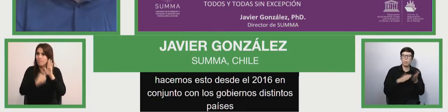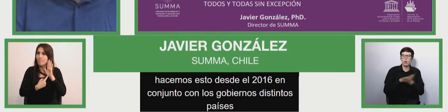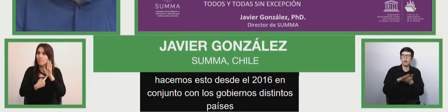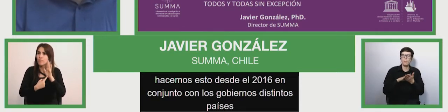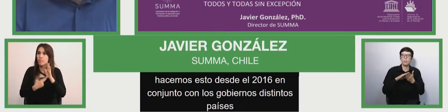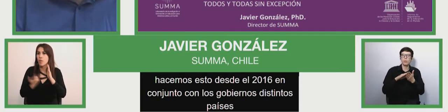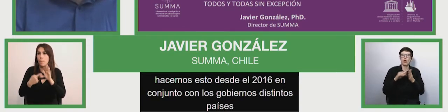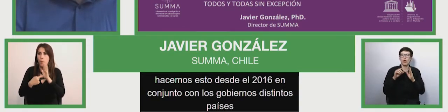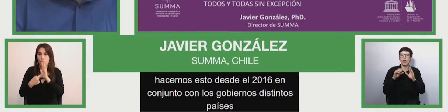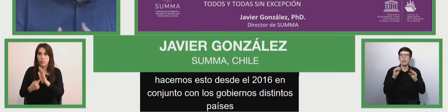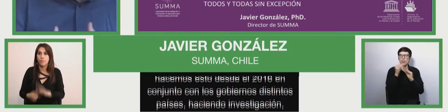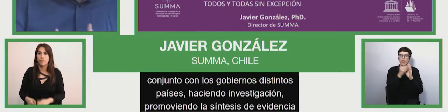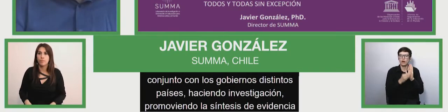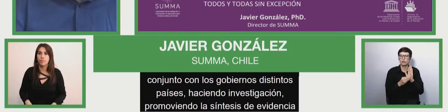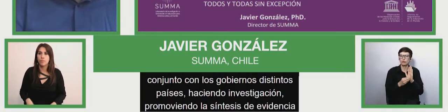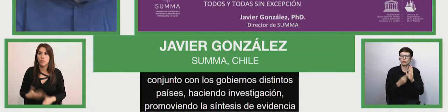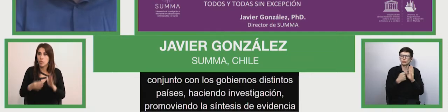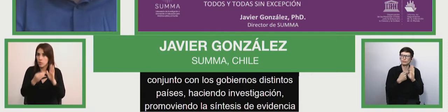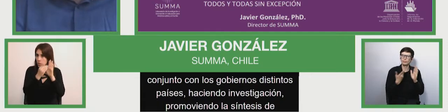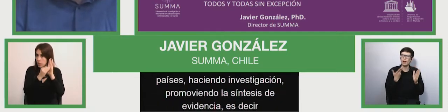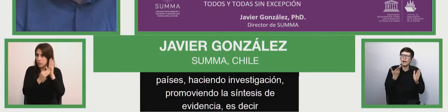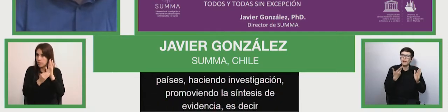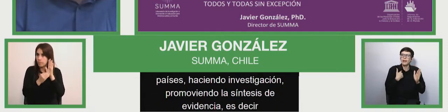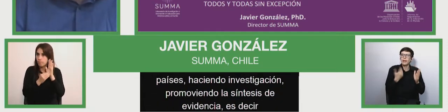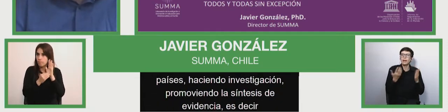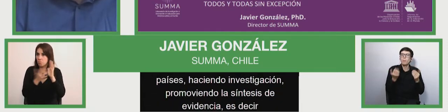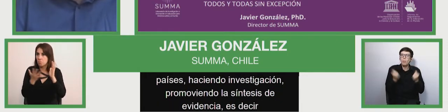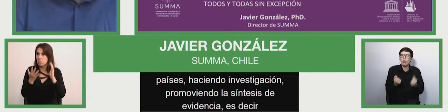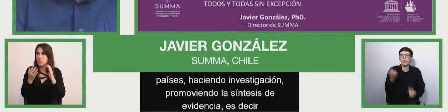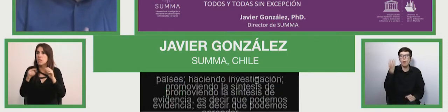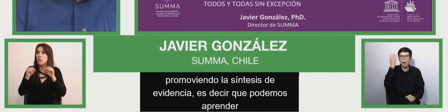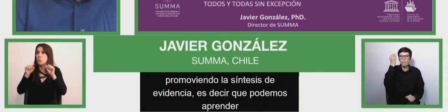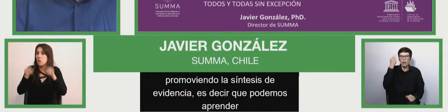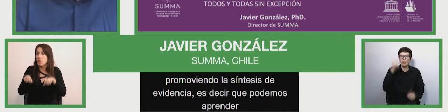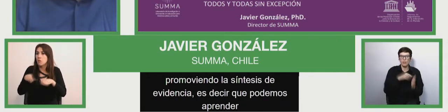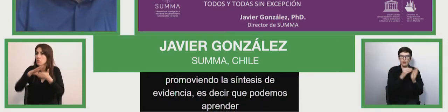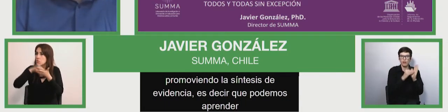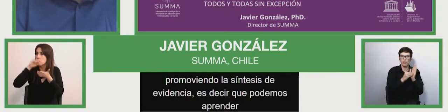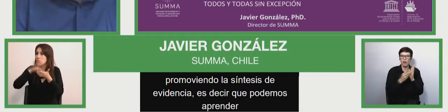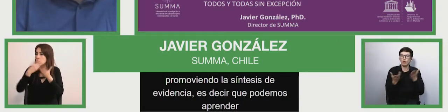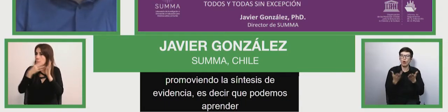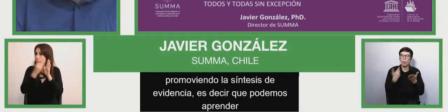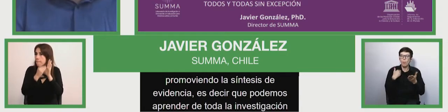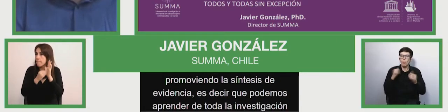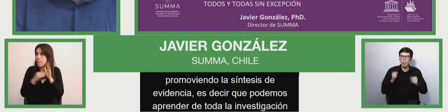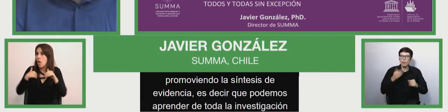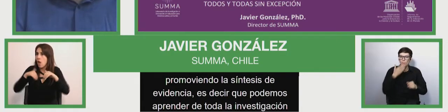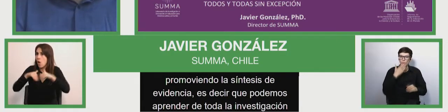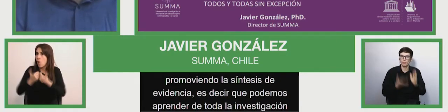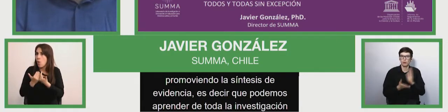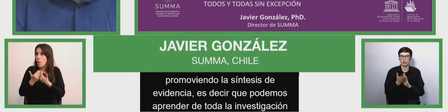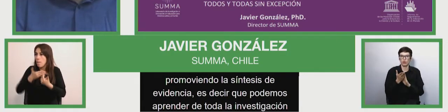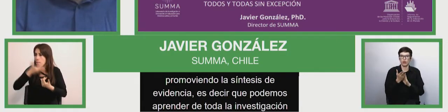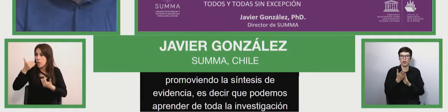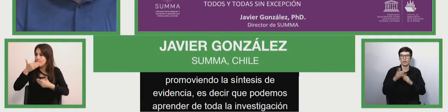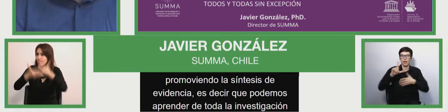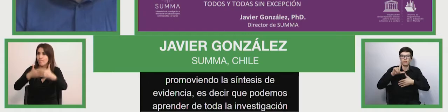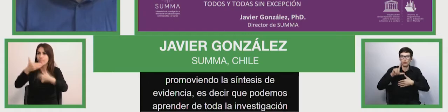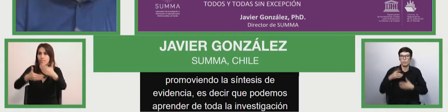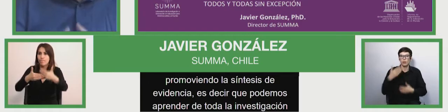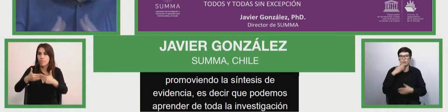podemos aprender de toda la investigación que se hace en la academia tanto en América Latina como en el mundo.